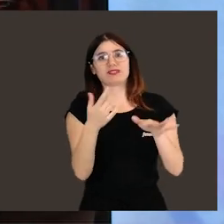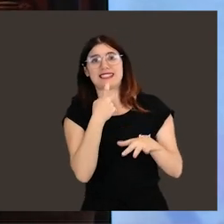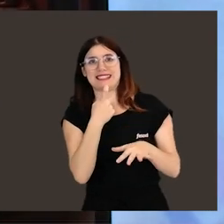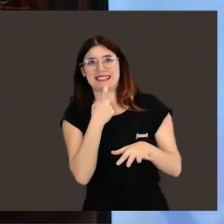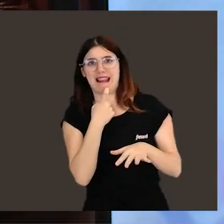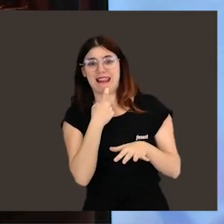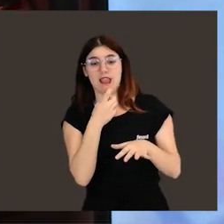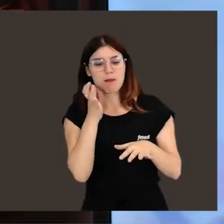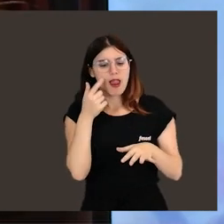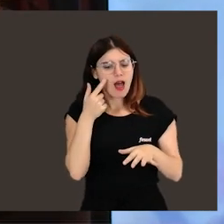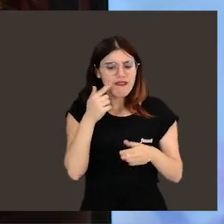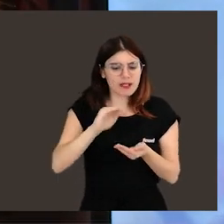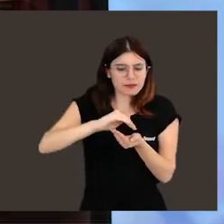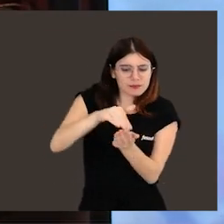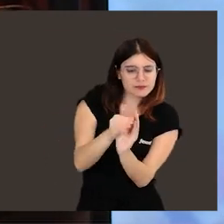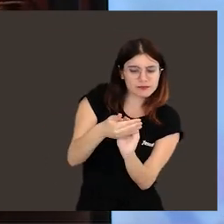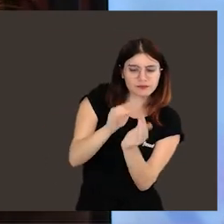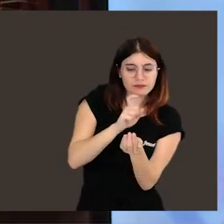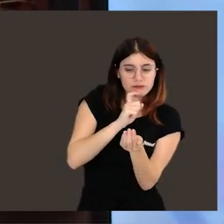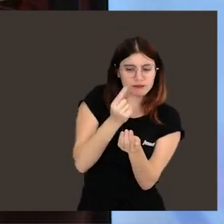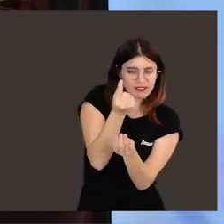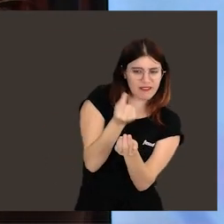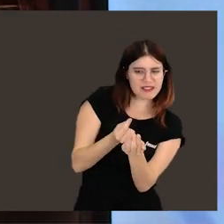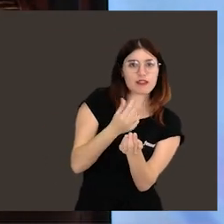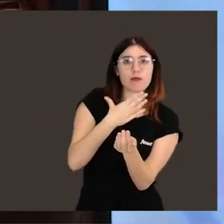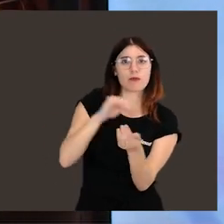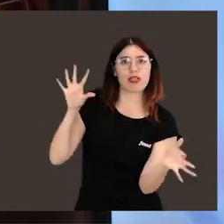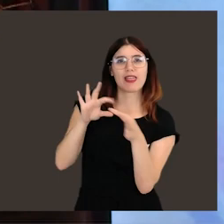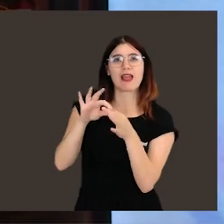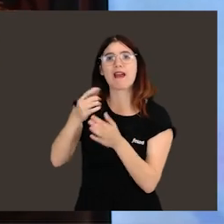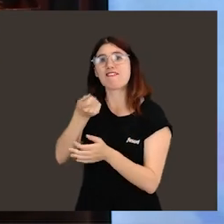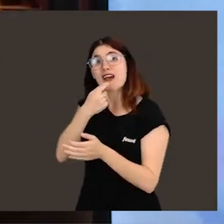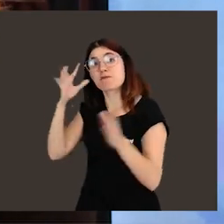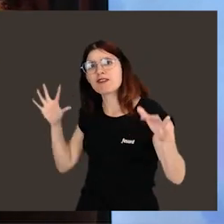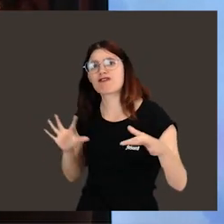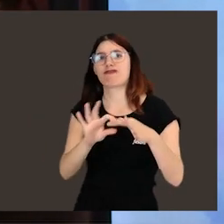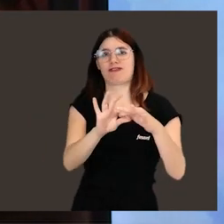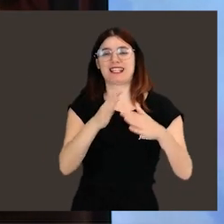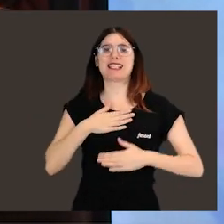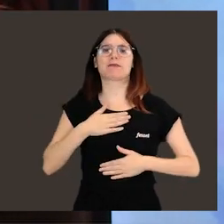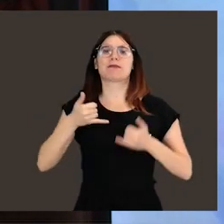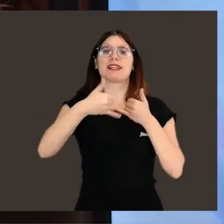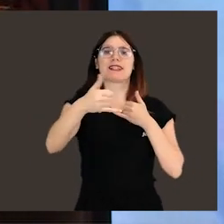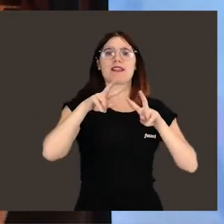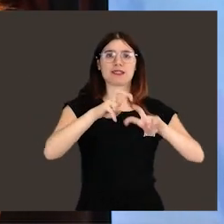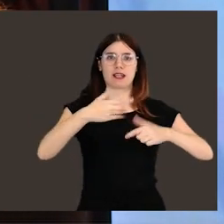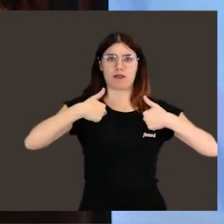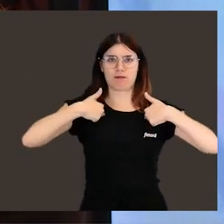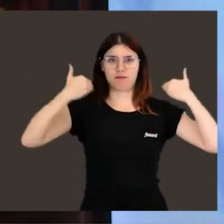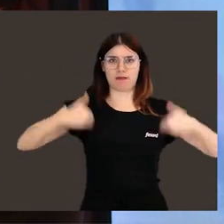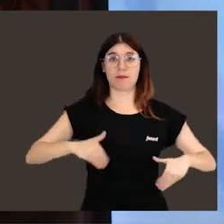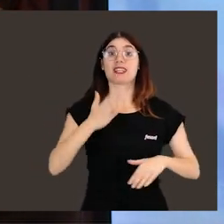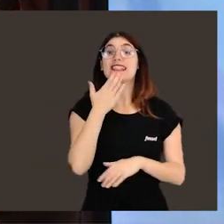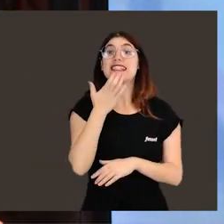hacer cristalografía para descubrir cómo son a nivel tridimensional y poder hacer diseño específico de fármacos. Eso es mi